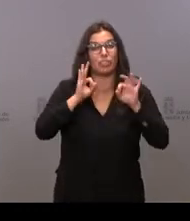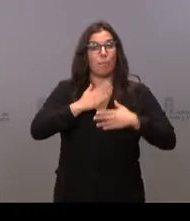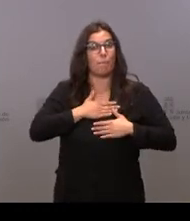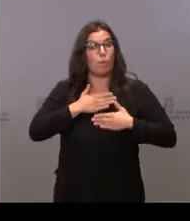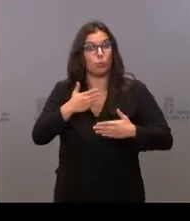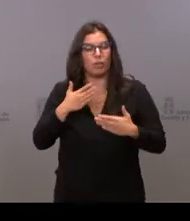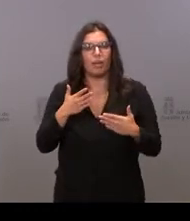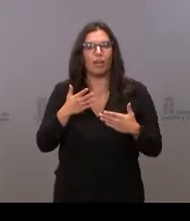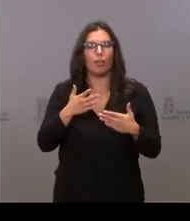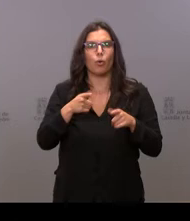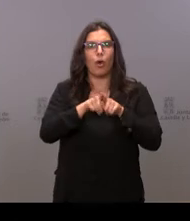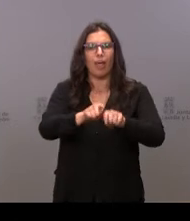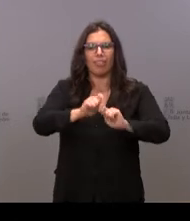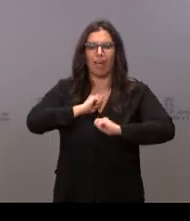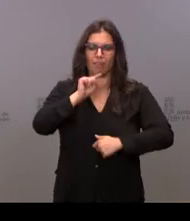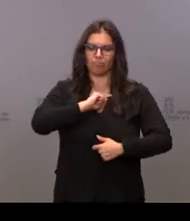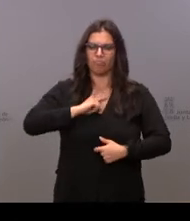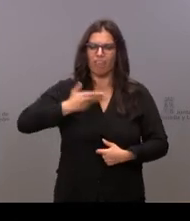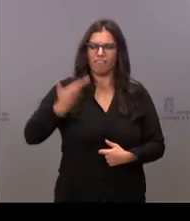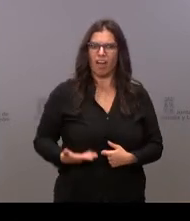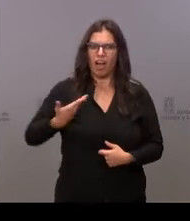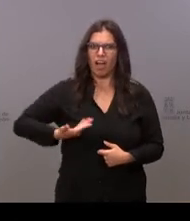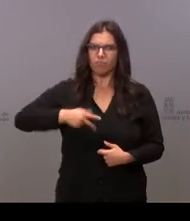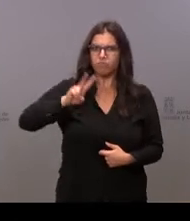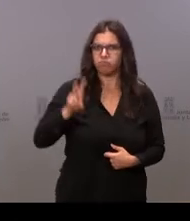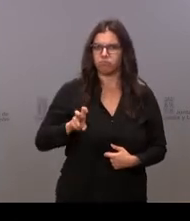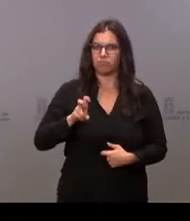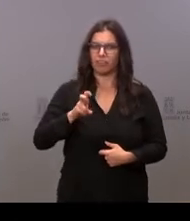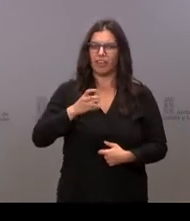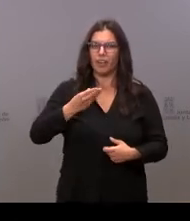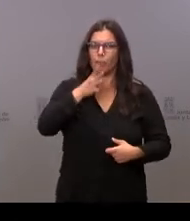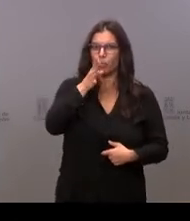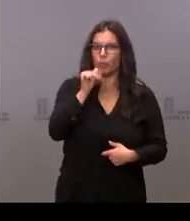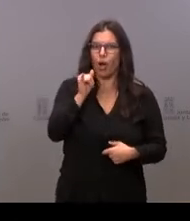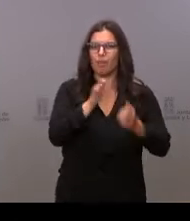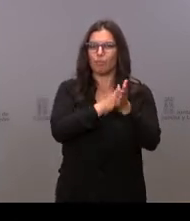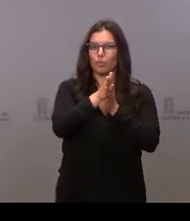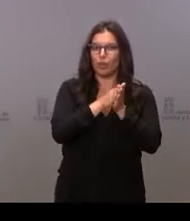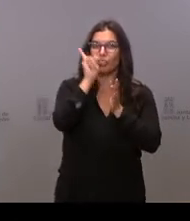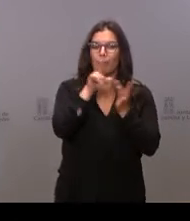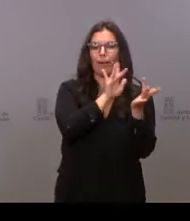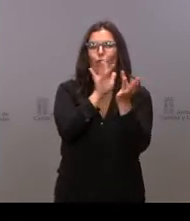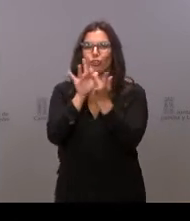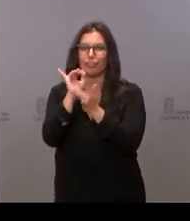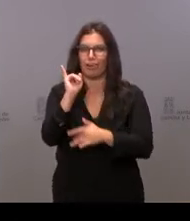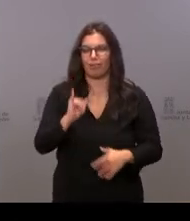un sentimiento de utilidad que aporta un nuevo sentido a la vida y que conecta socialmente a las personas.